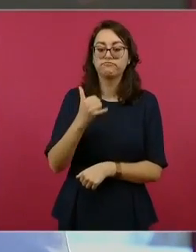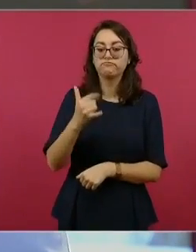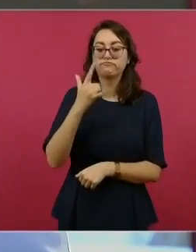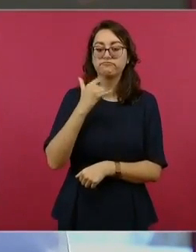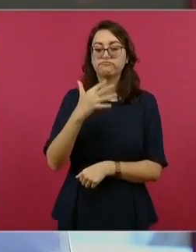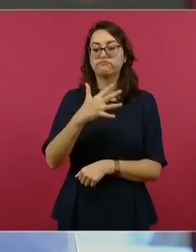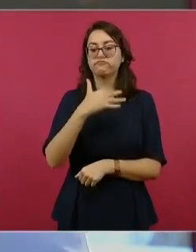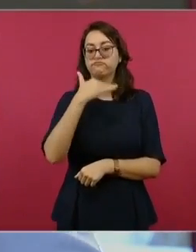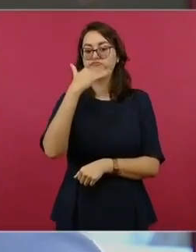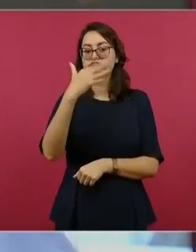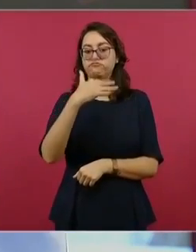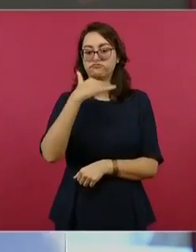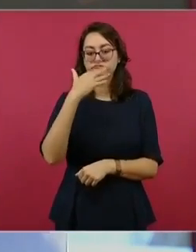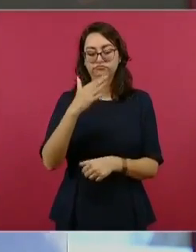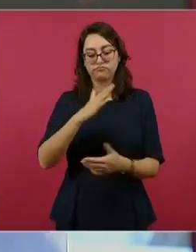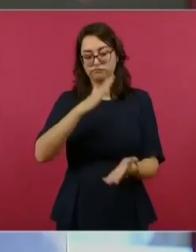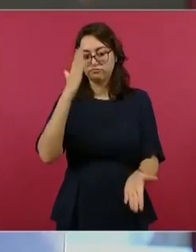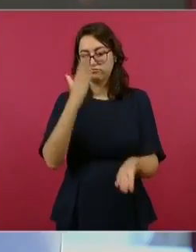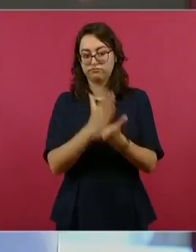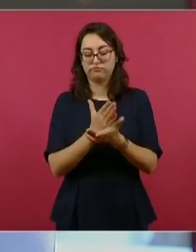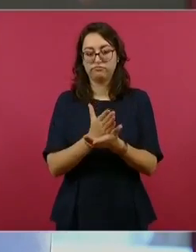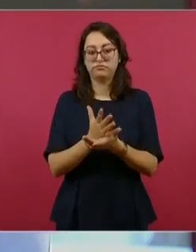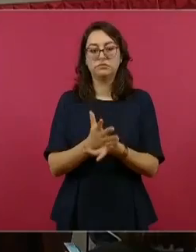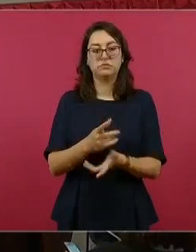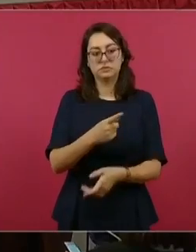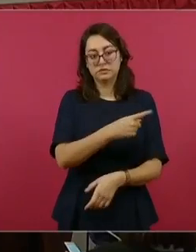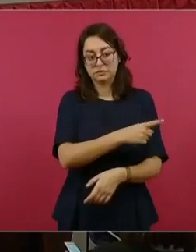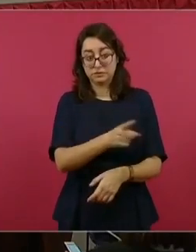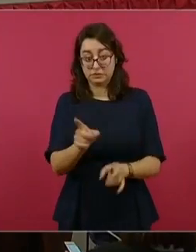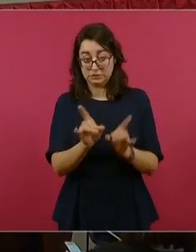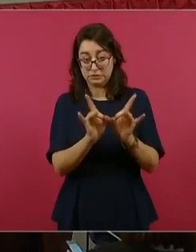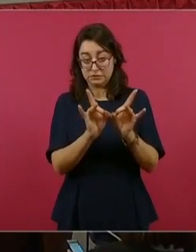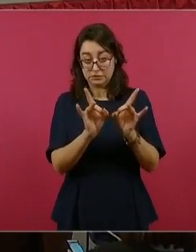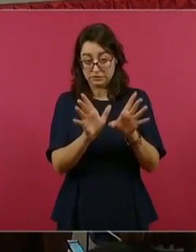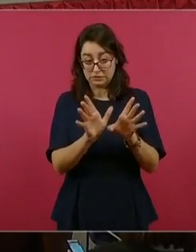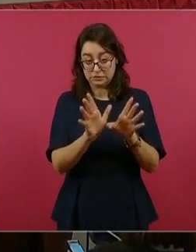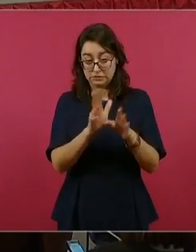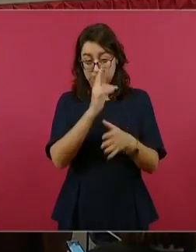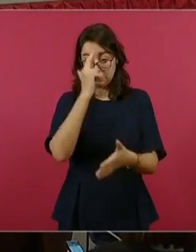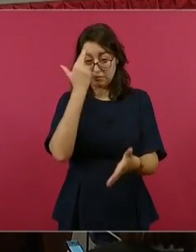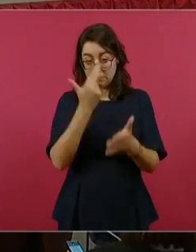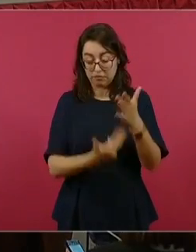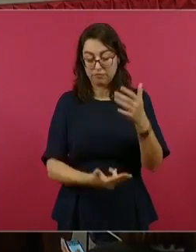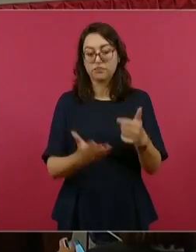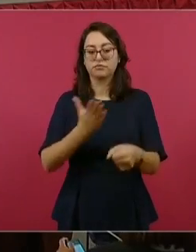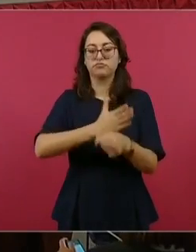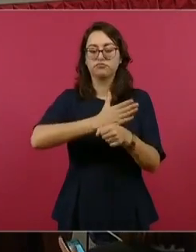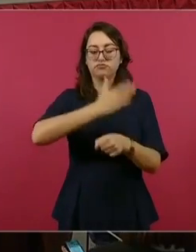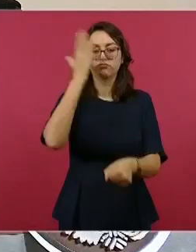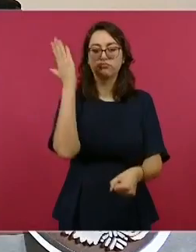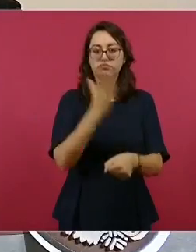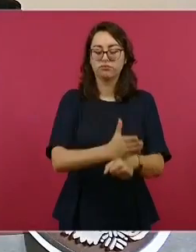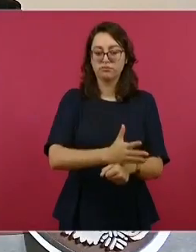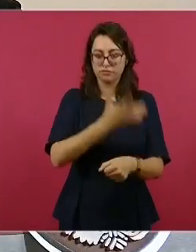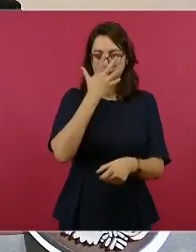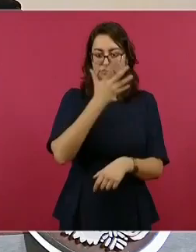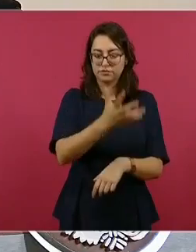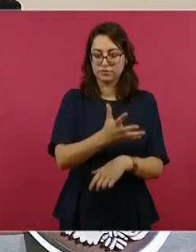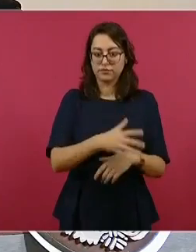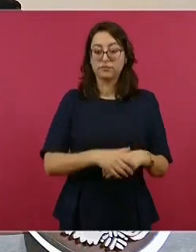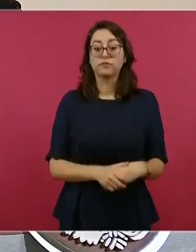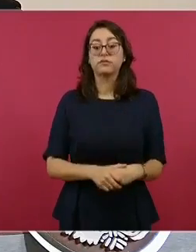corrupción y cero impunidad. México reiteró su compromiso de seguir realizando